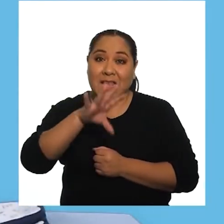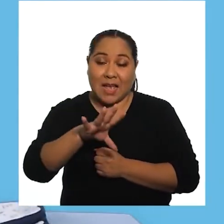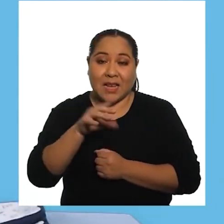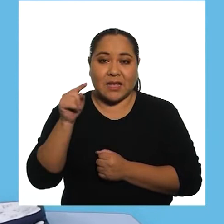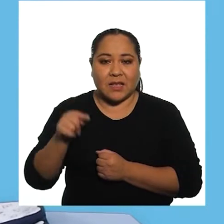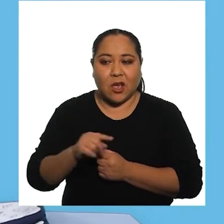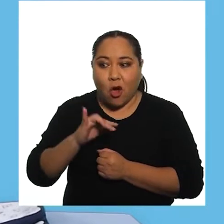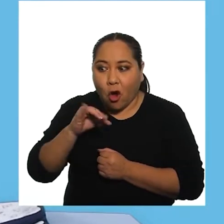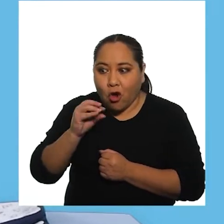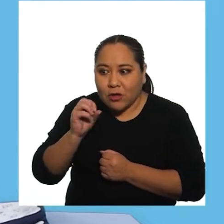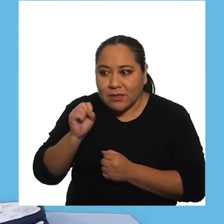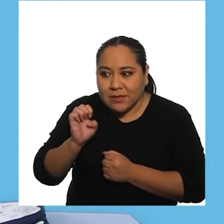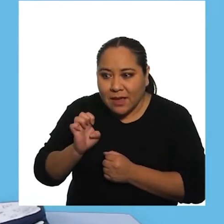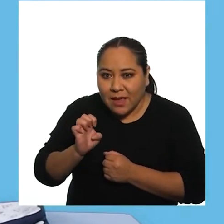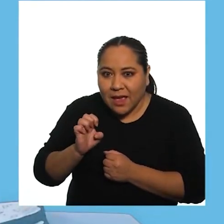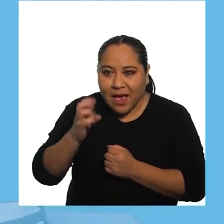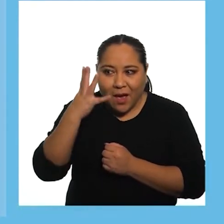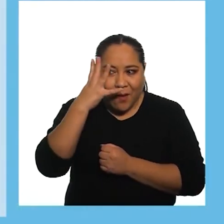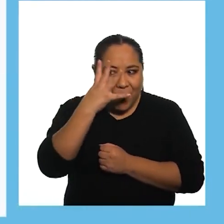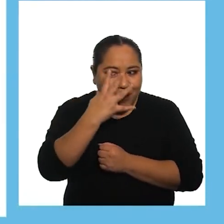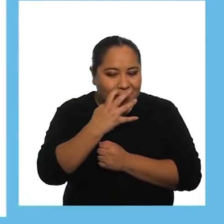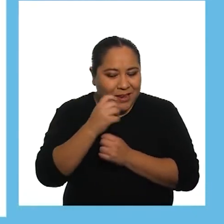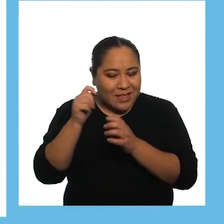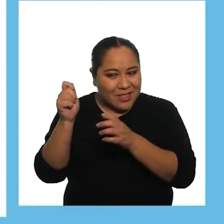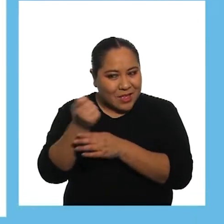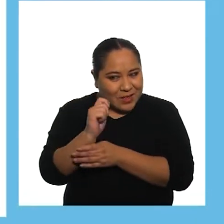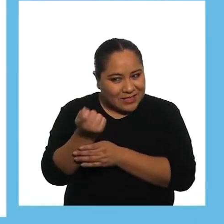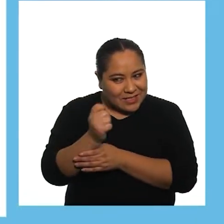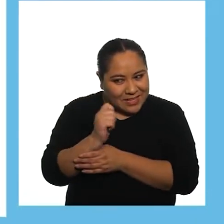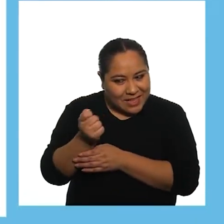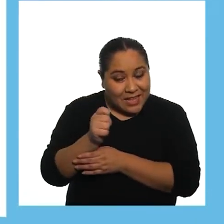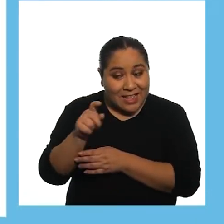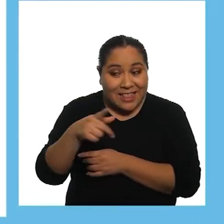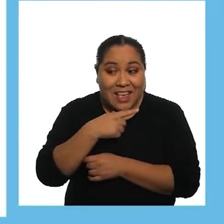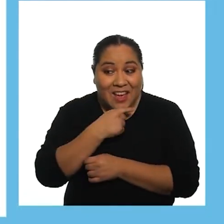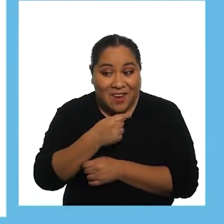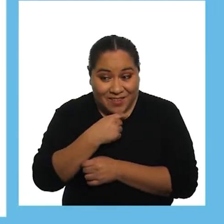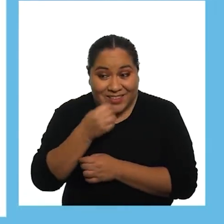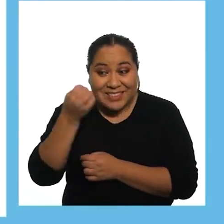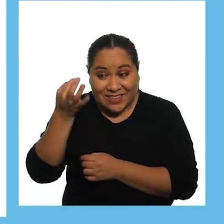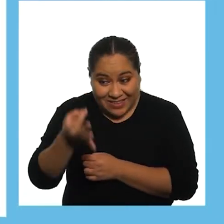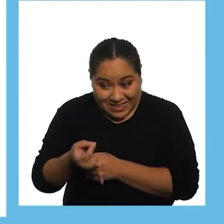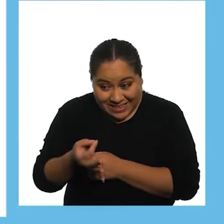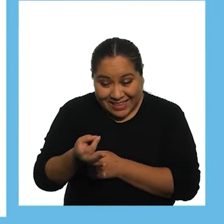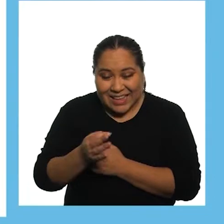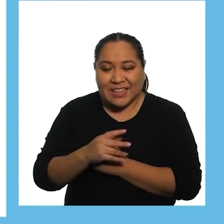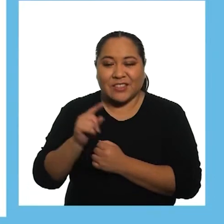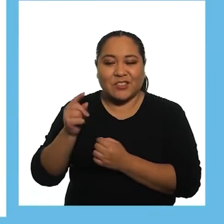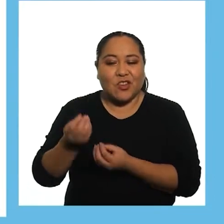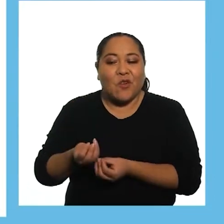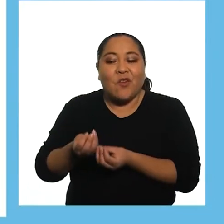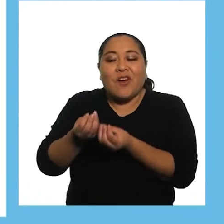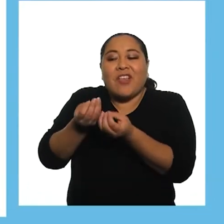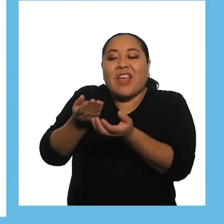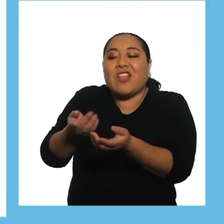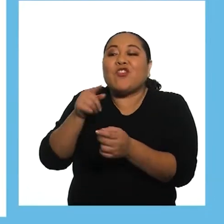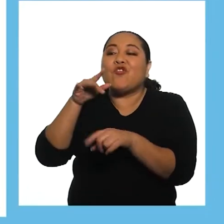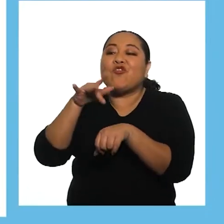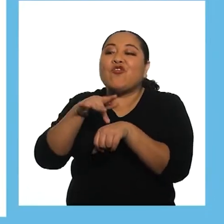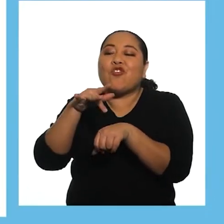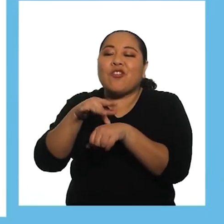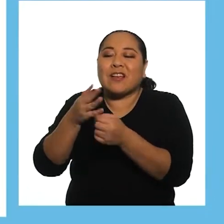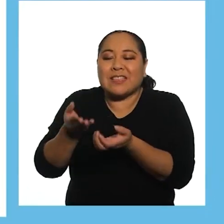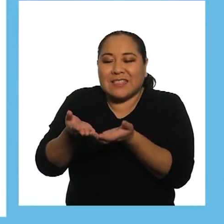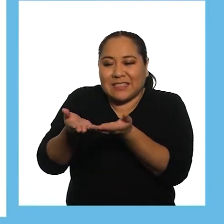Dile José, qué bonito sonajero, veo que te gusta mucho Voy a dejar